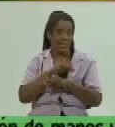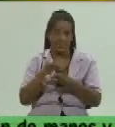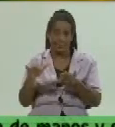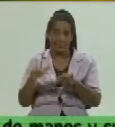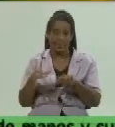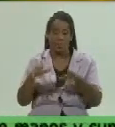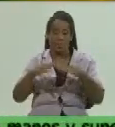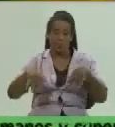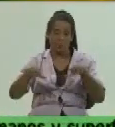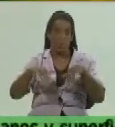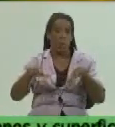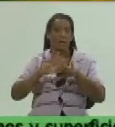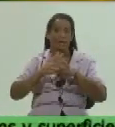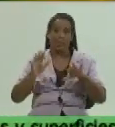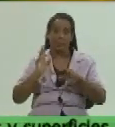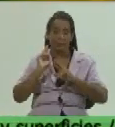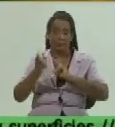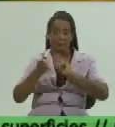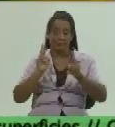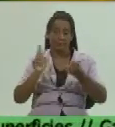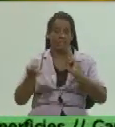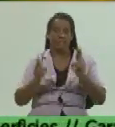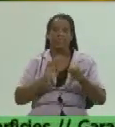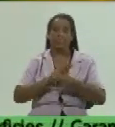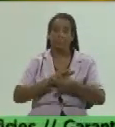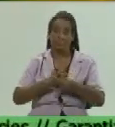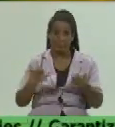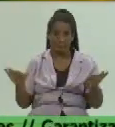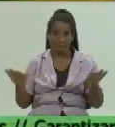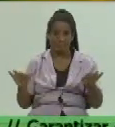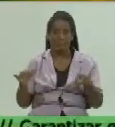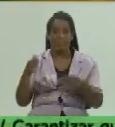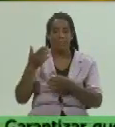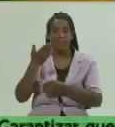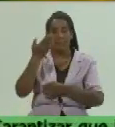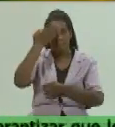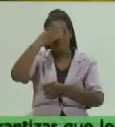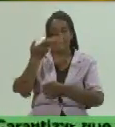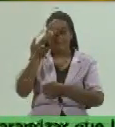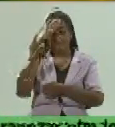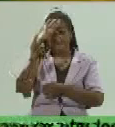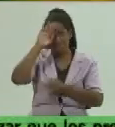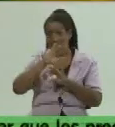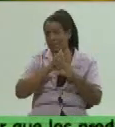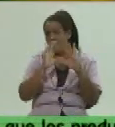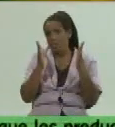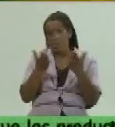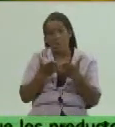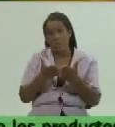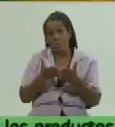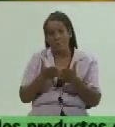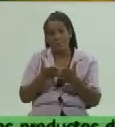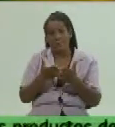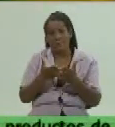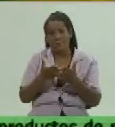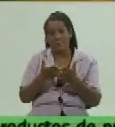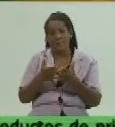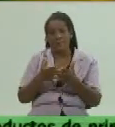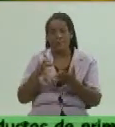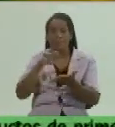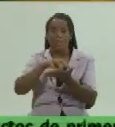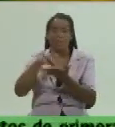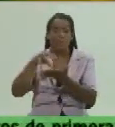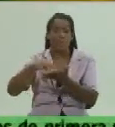se han estado indicando por la dirección del país y bueno todo lo que tiene que ver también con la presencia de los puntos de venta el